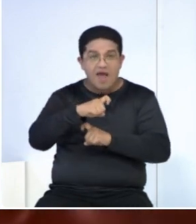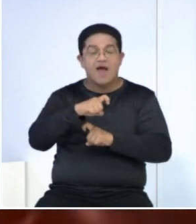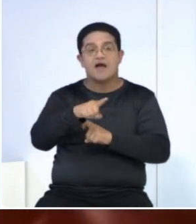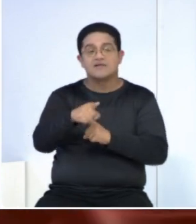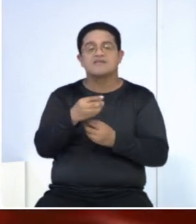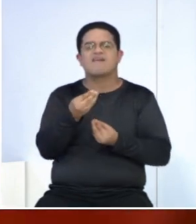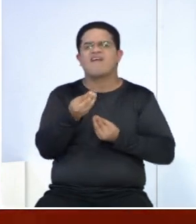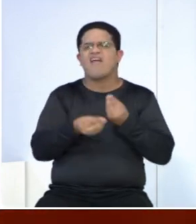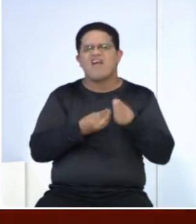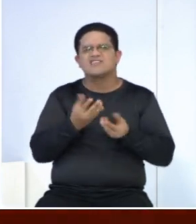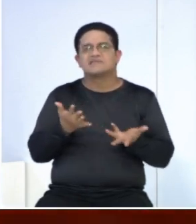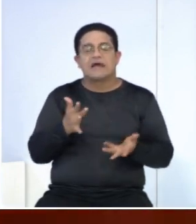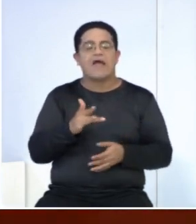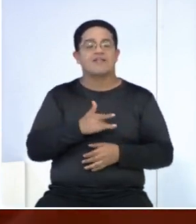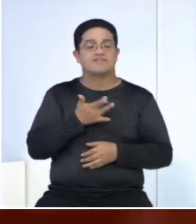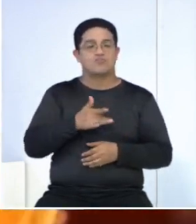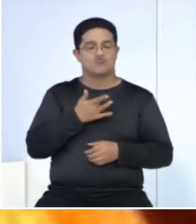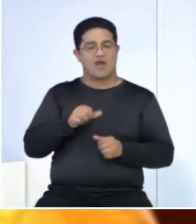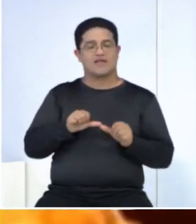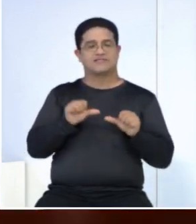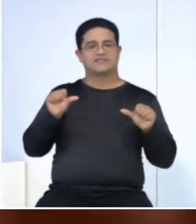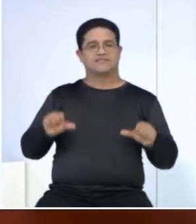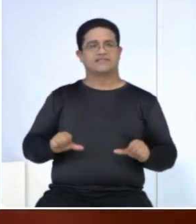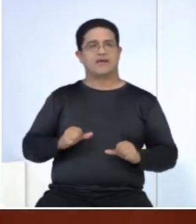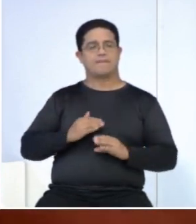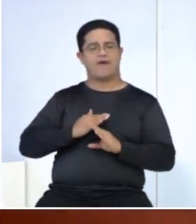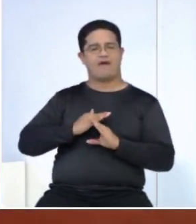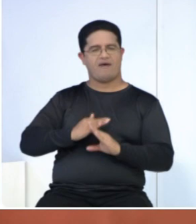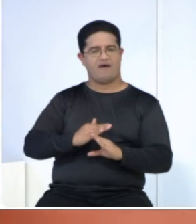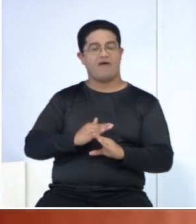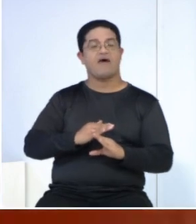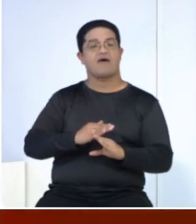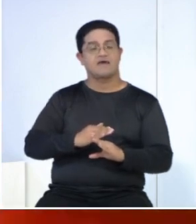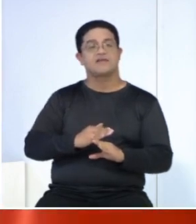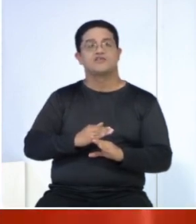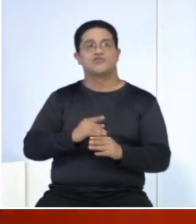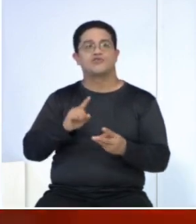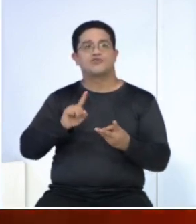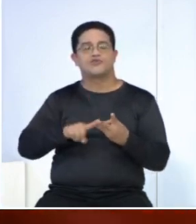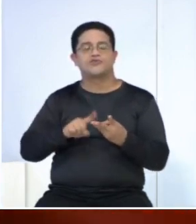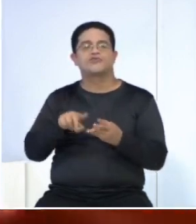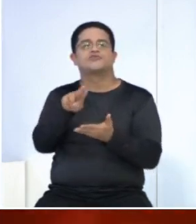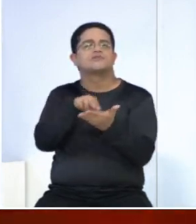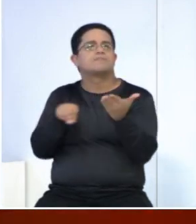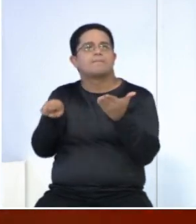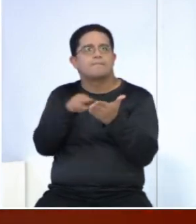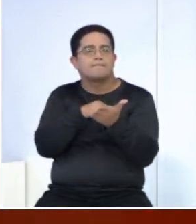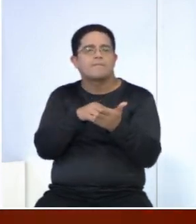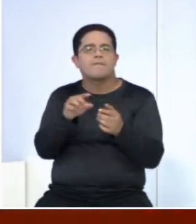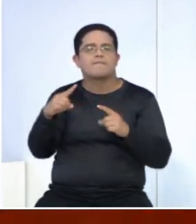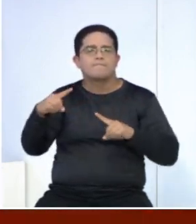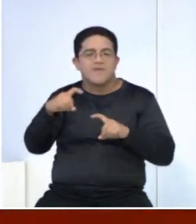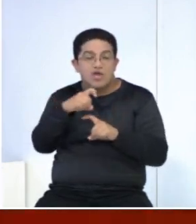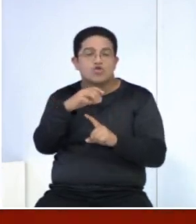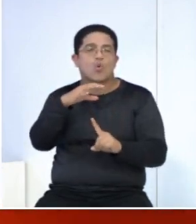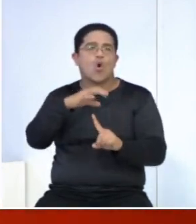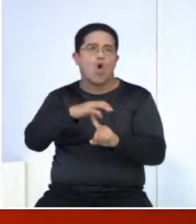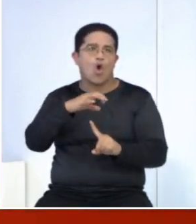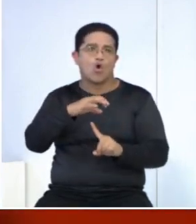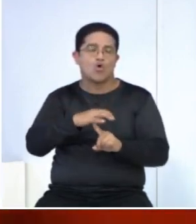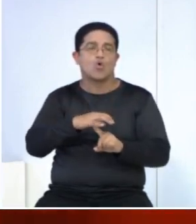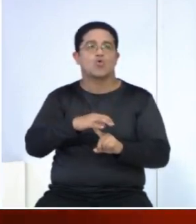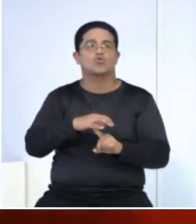logran estimular el sistema inmunológico, permitiendo la eliminación de bacterias, virus y hongos. Esto